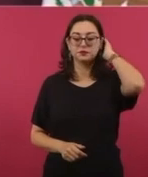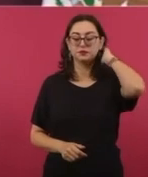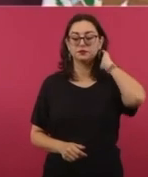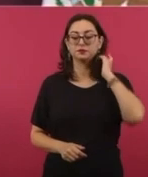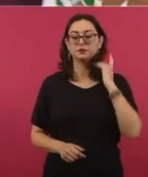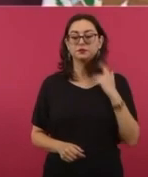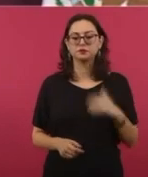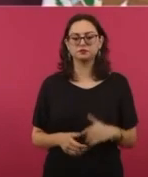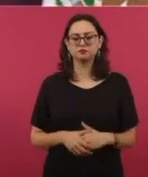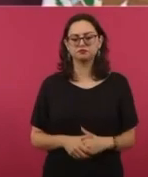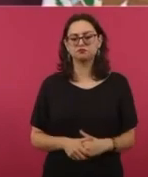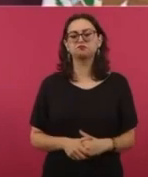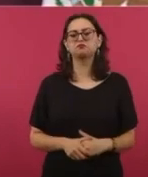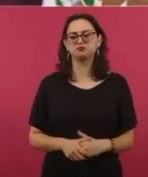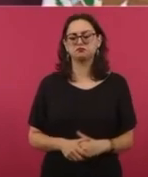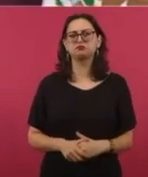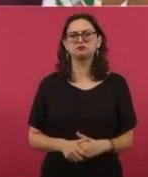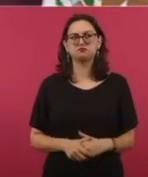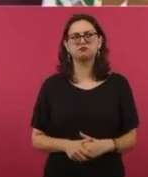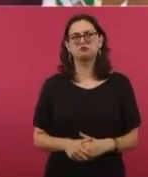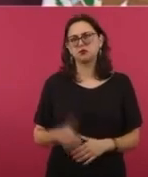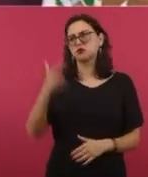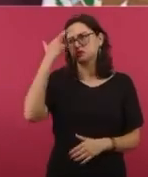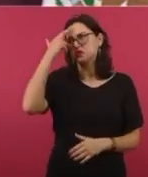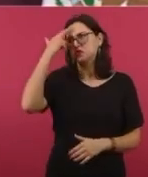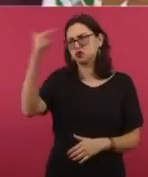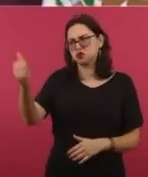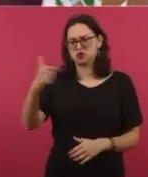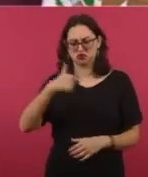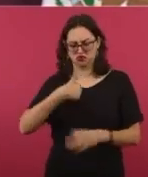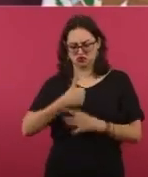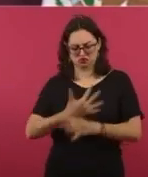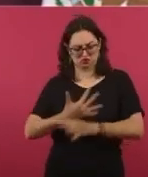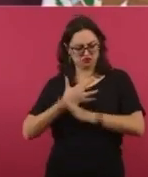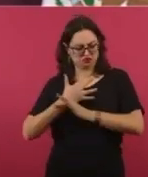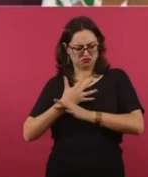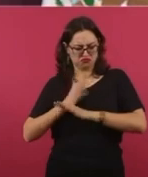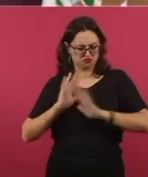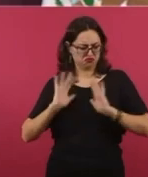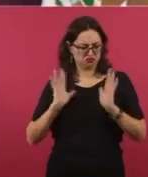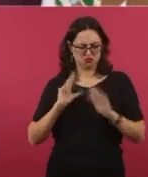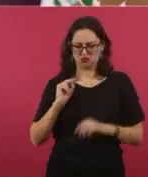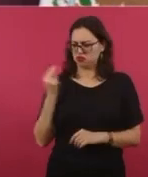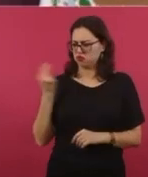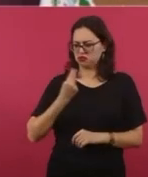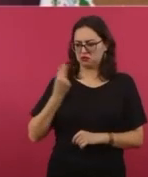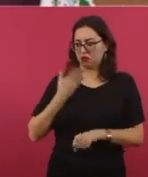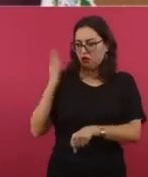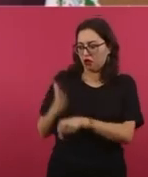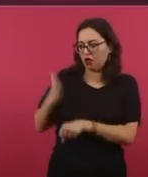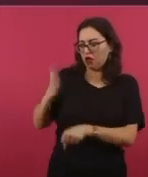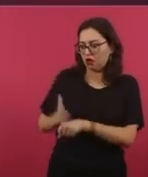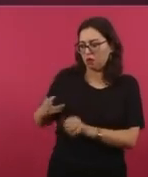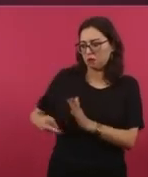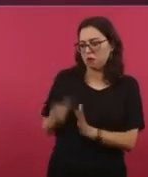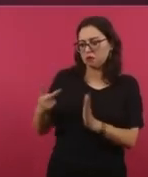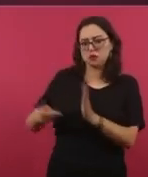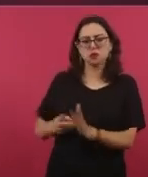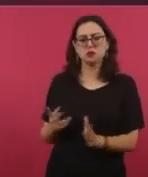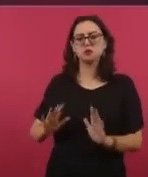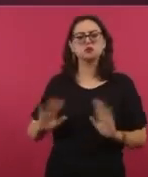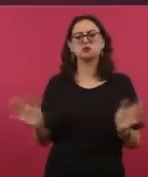Entonces, ¿para qué exponernos? No lo digo yo.